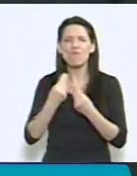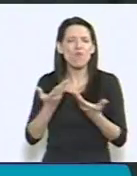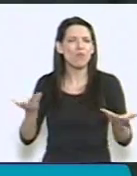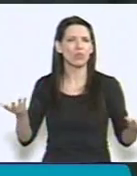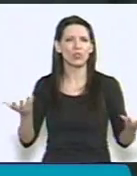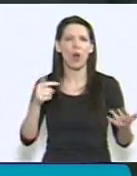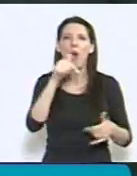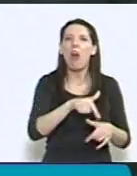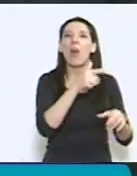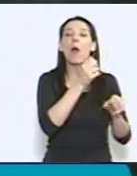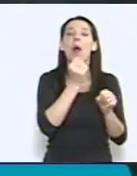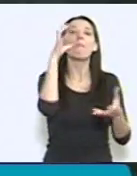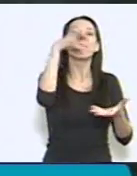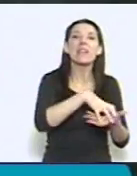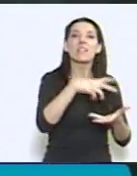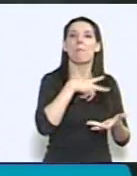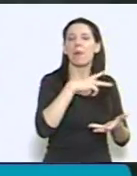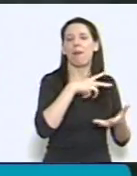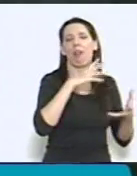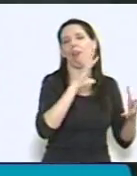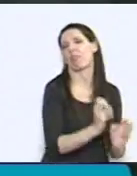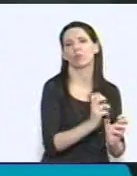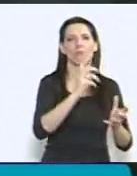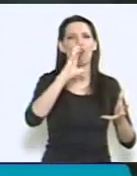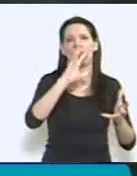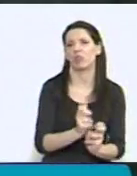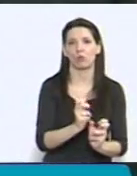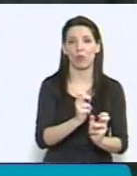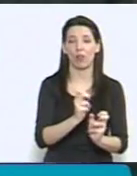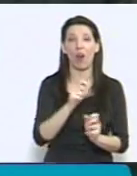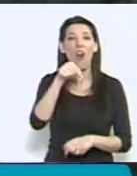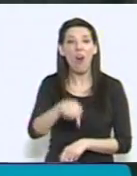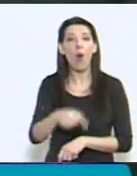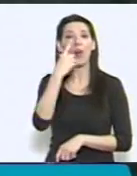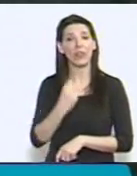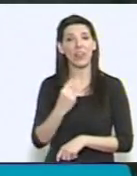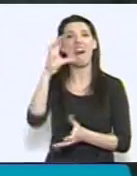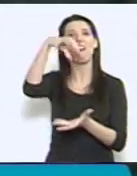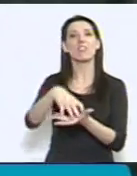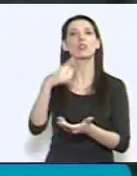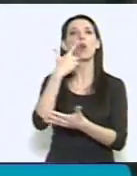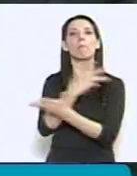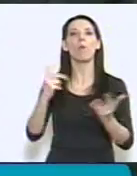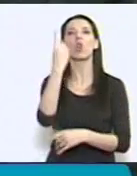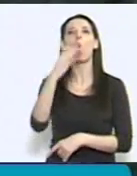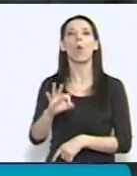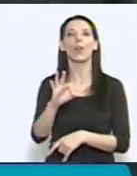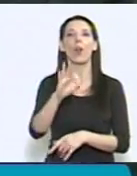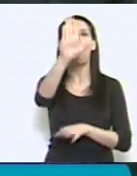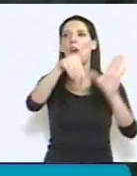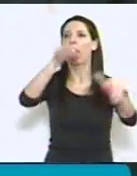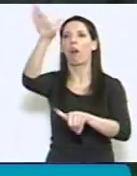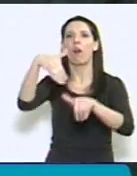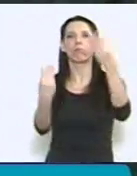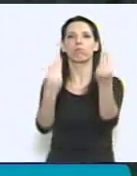puestos de trabajos privados y convirtiéndose el sector público en el único que absorbe a los trabajadores. Sumado